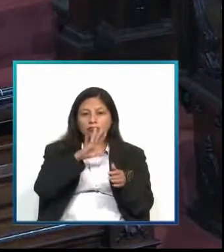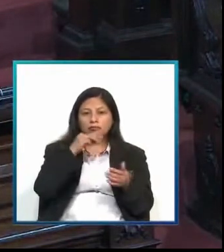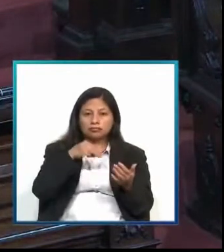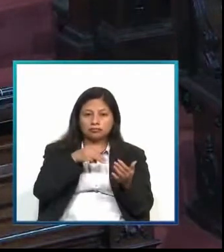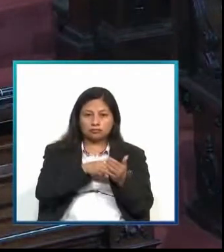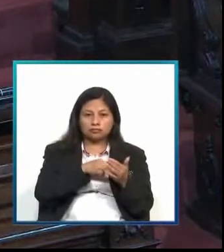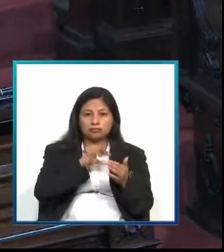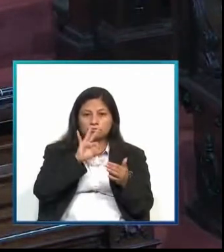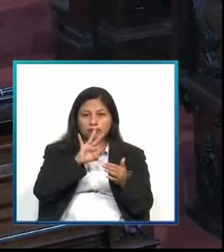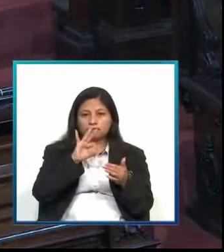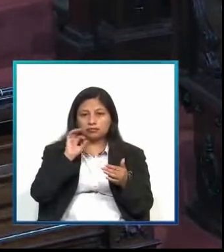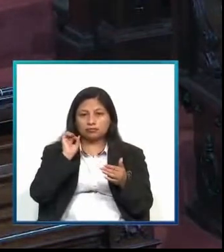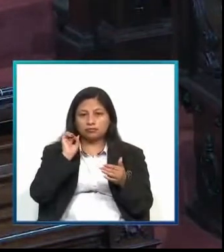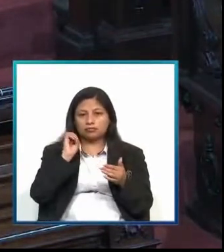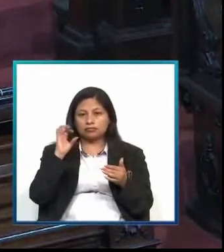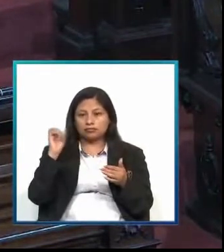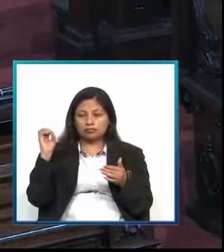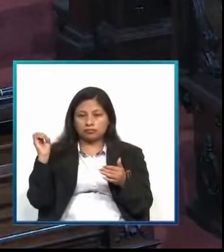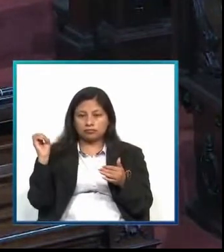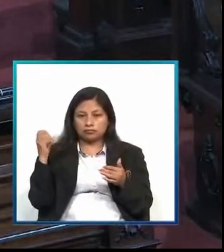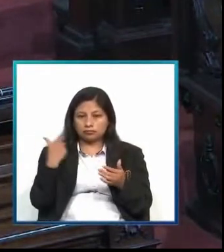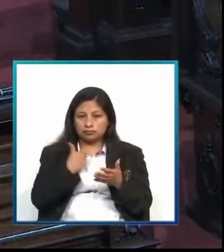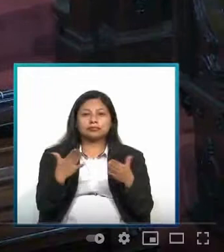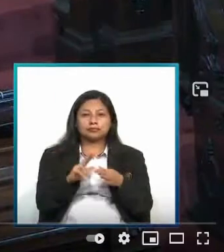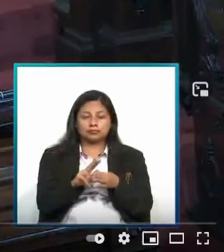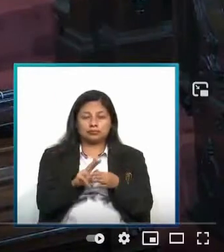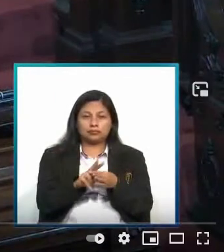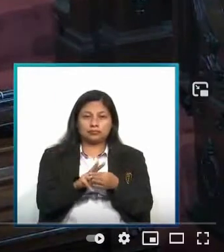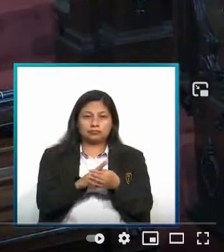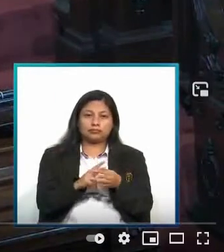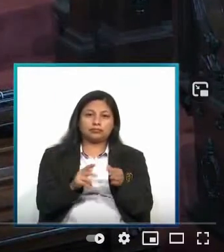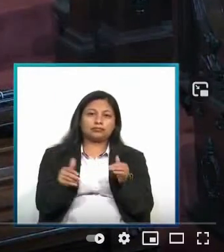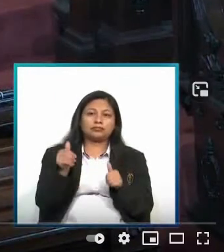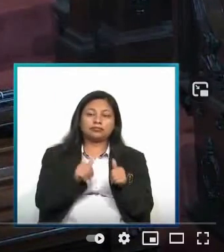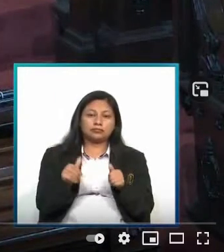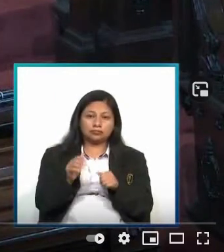mil 300 millones de quetzales. ¡Ah!